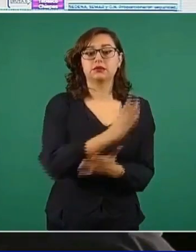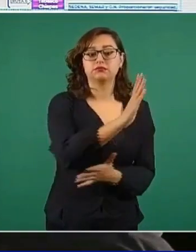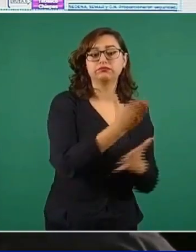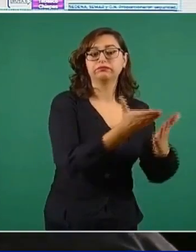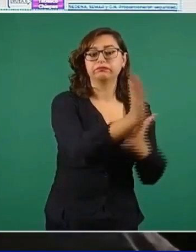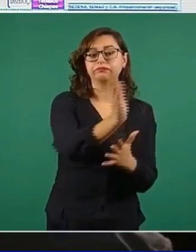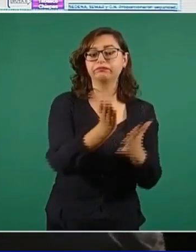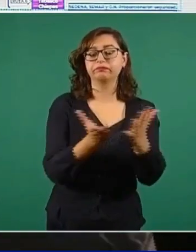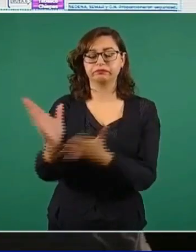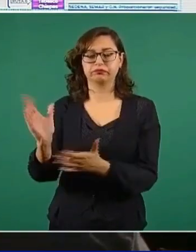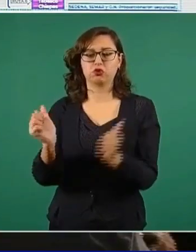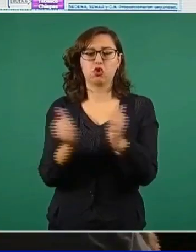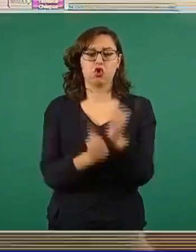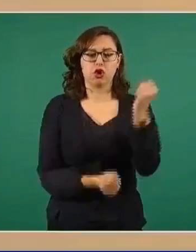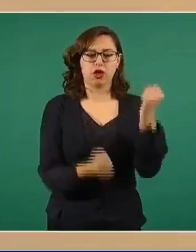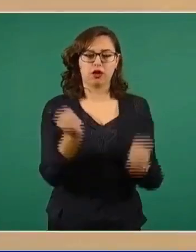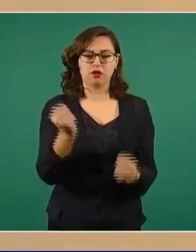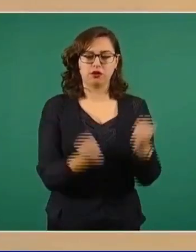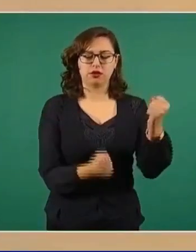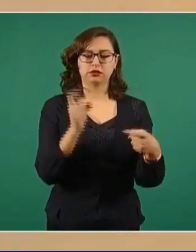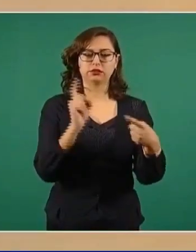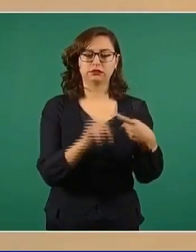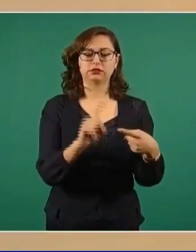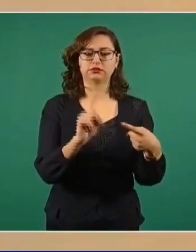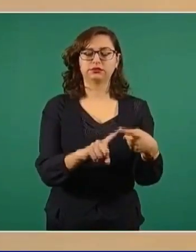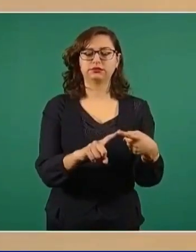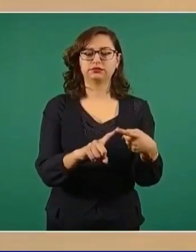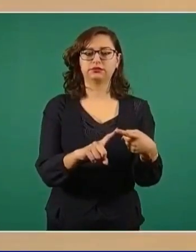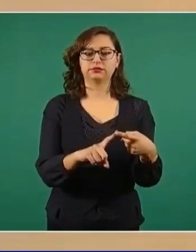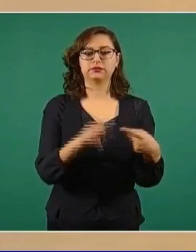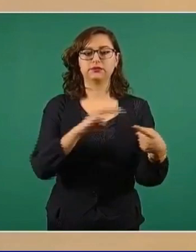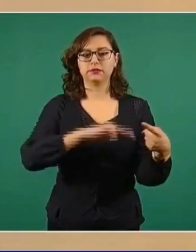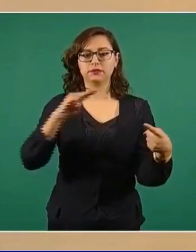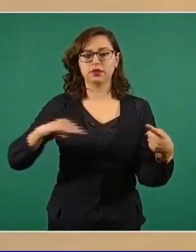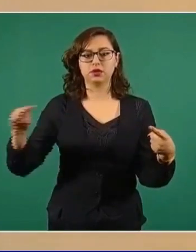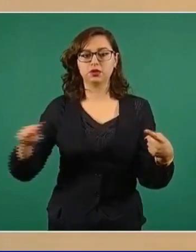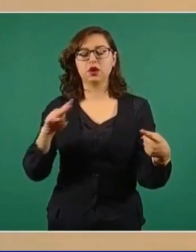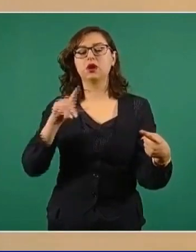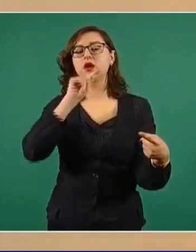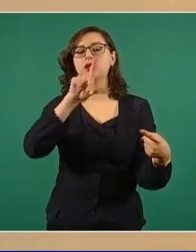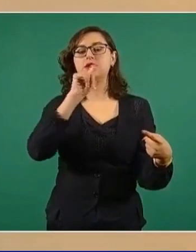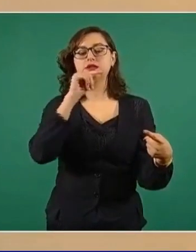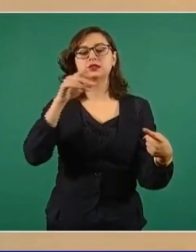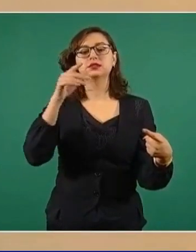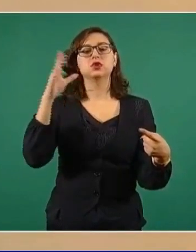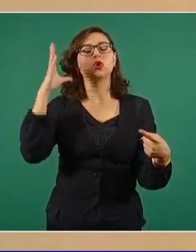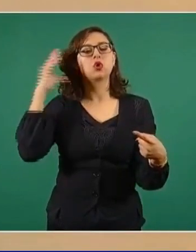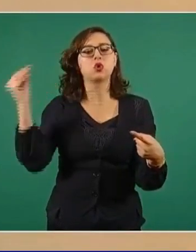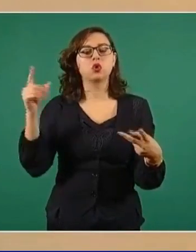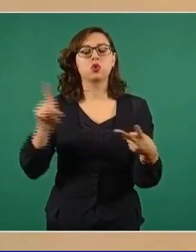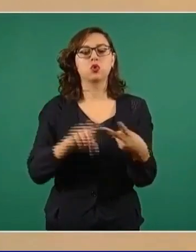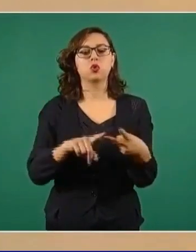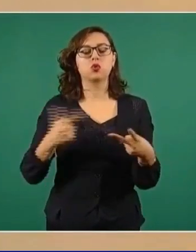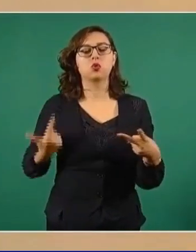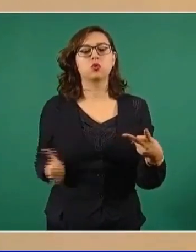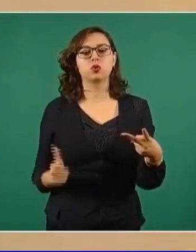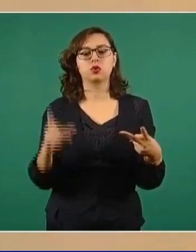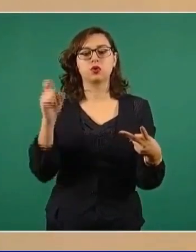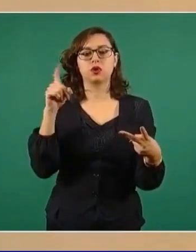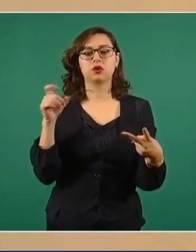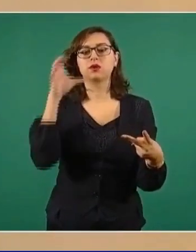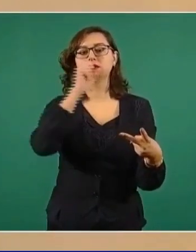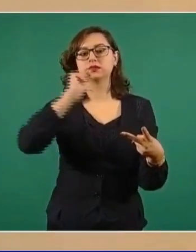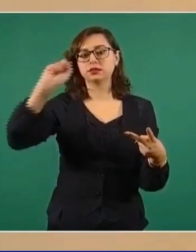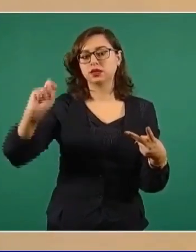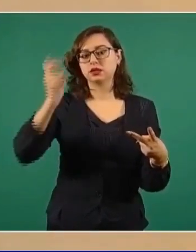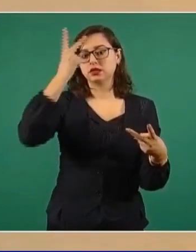terrestres. La número uno, para cubrir Michoacán, Jalisco y Colima. La dos, Guanajuato, Aguascalientes, San Luis